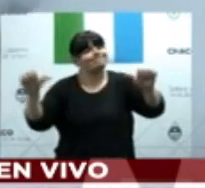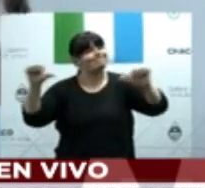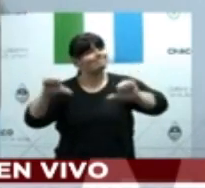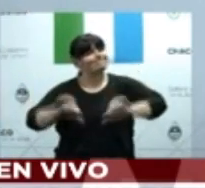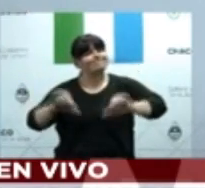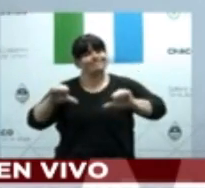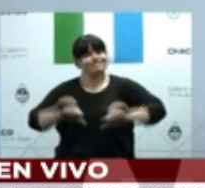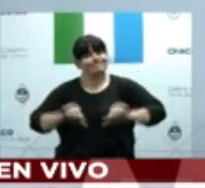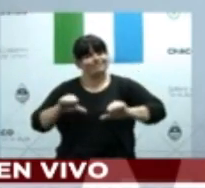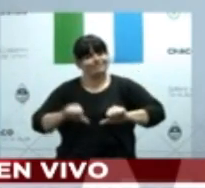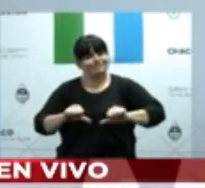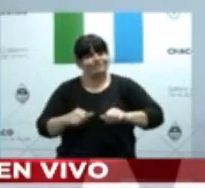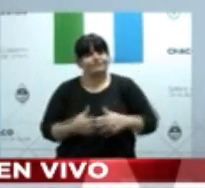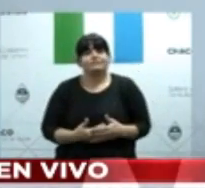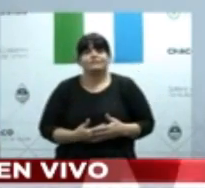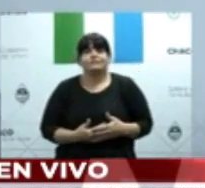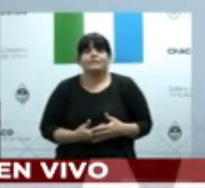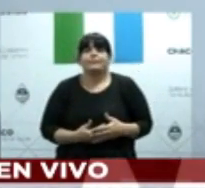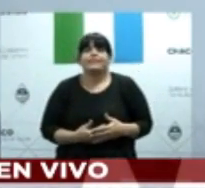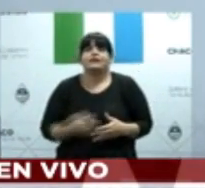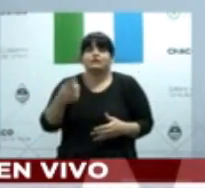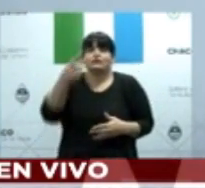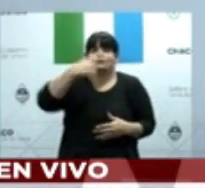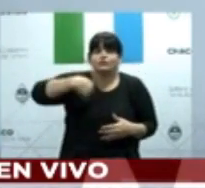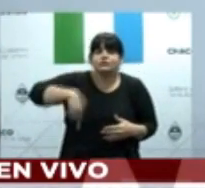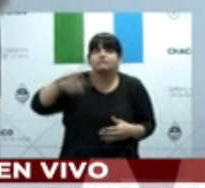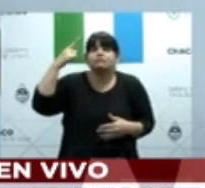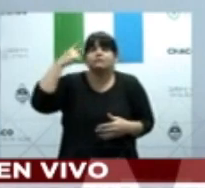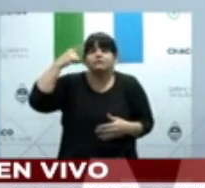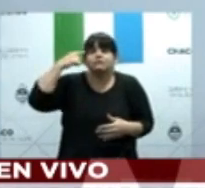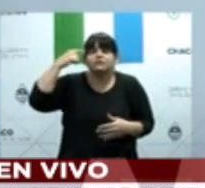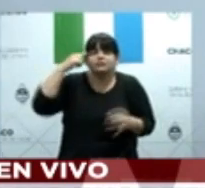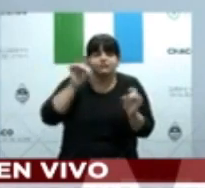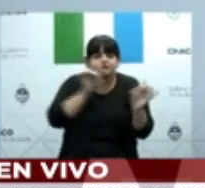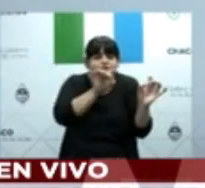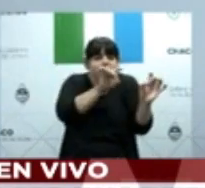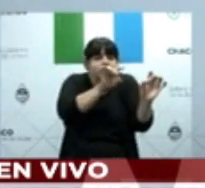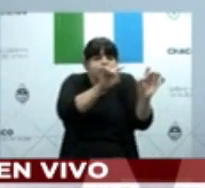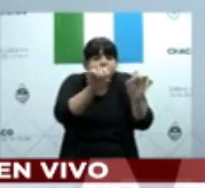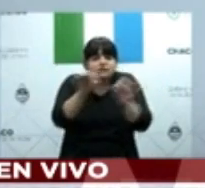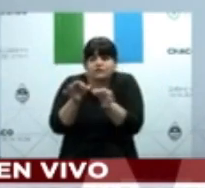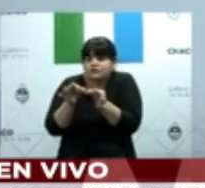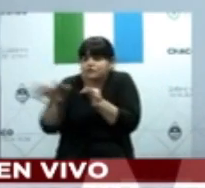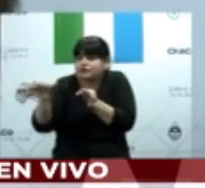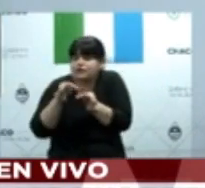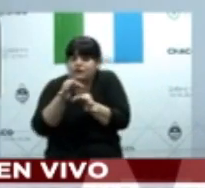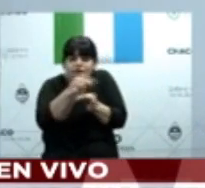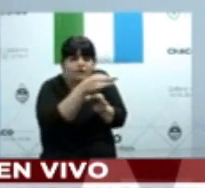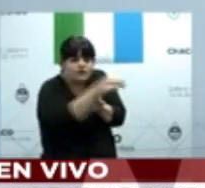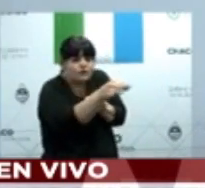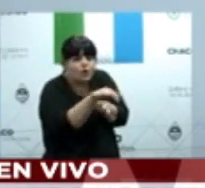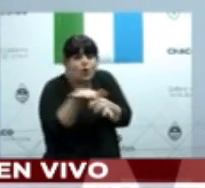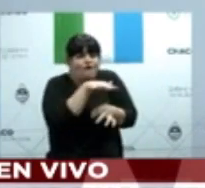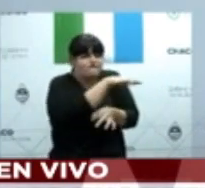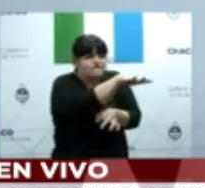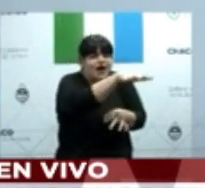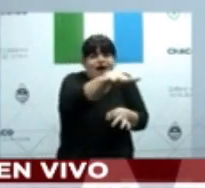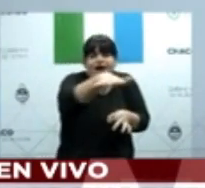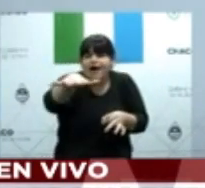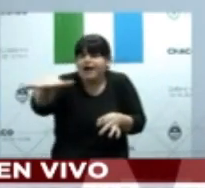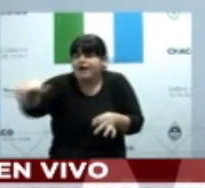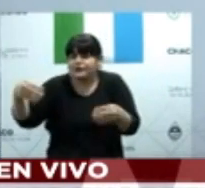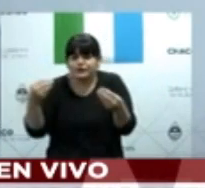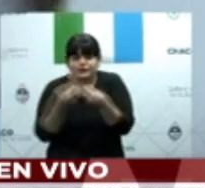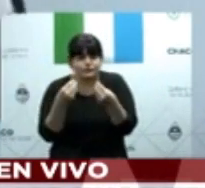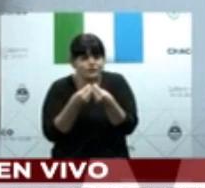el virus en más barrios y en barrios de mayor concentración popular. Que a su vez tenga mayor tasa de